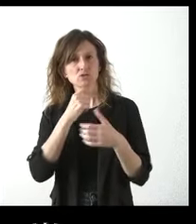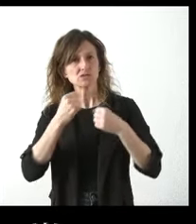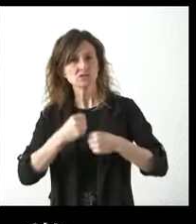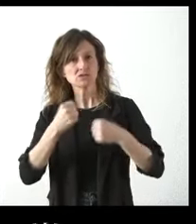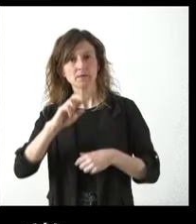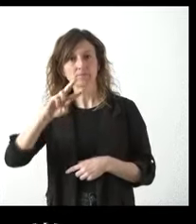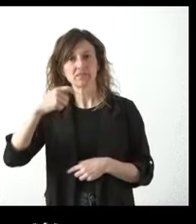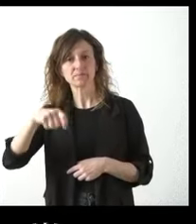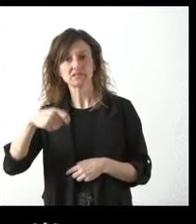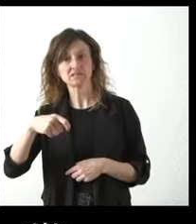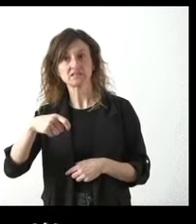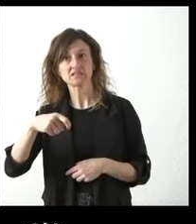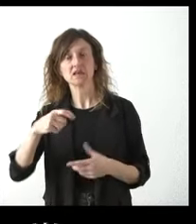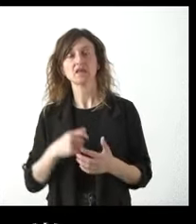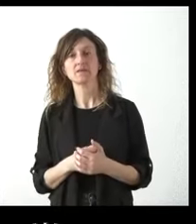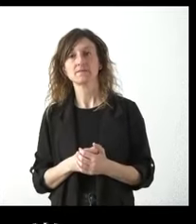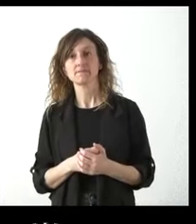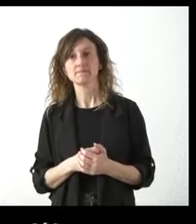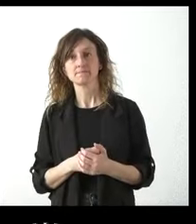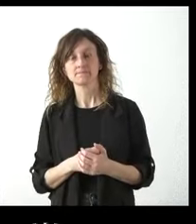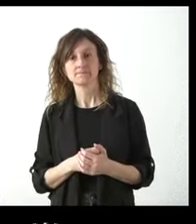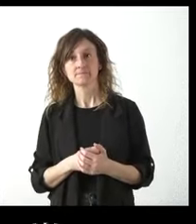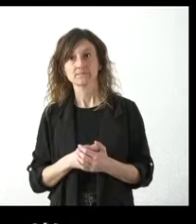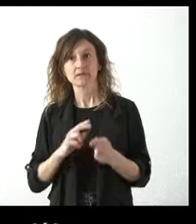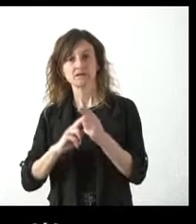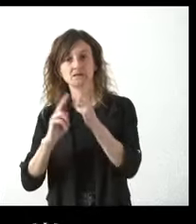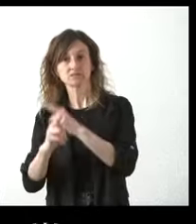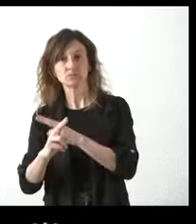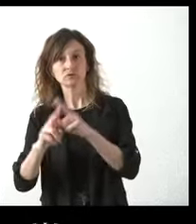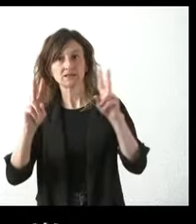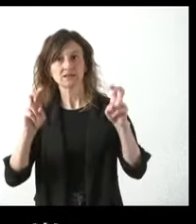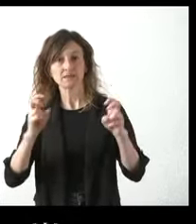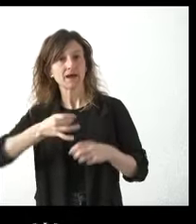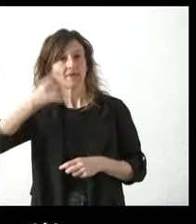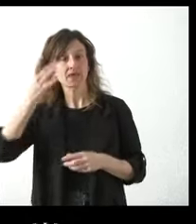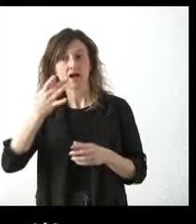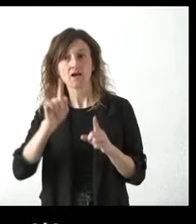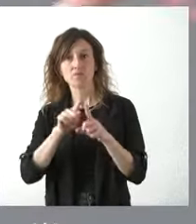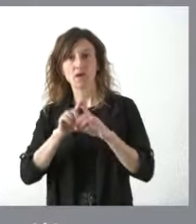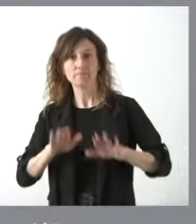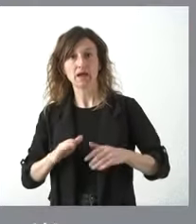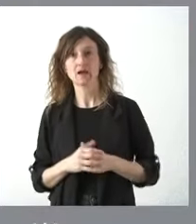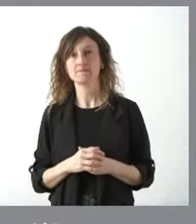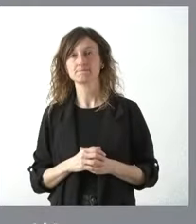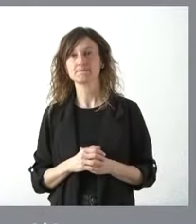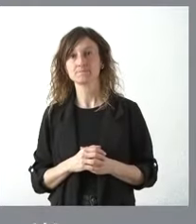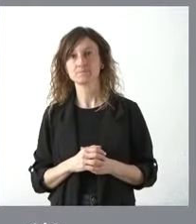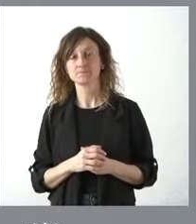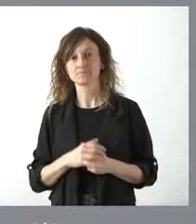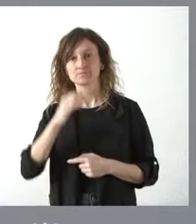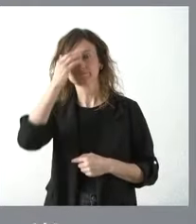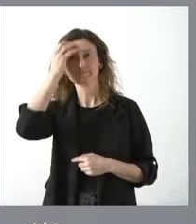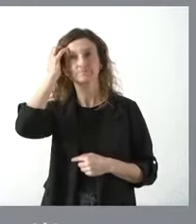del vicepresidente y que le responde la parte que digamos frenó esa iniciativa gracias como comprenderá